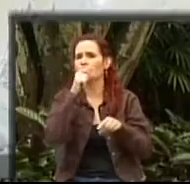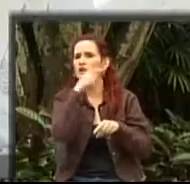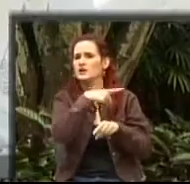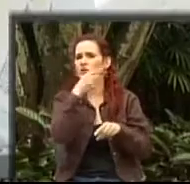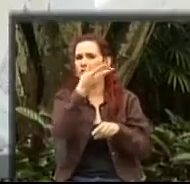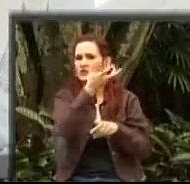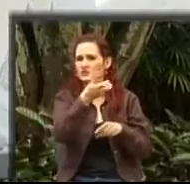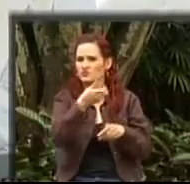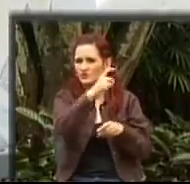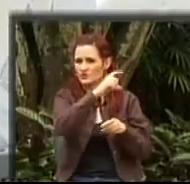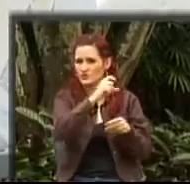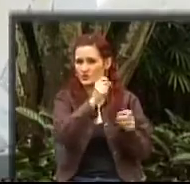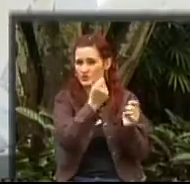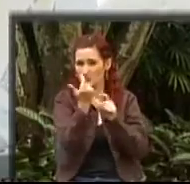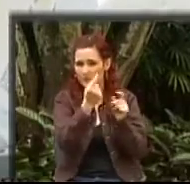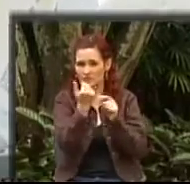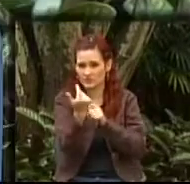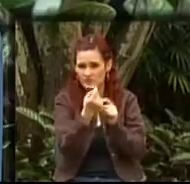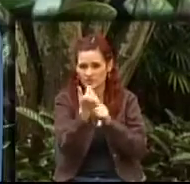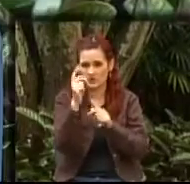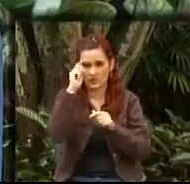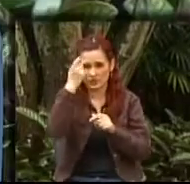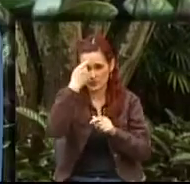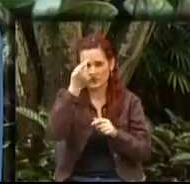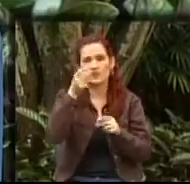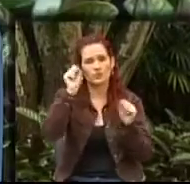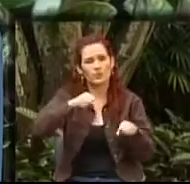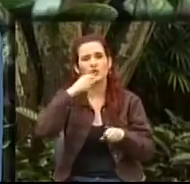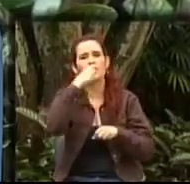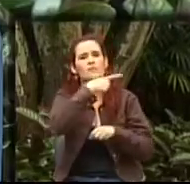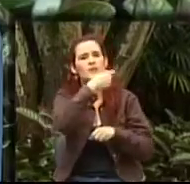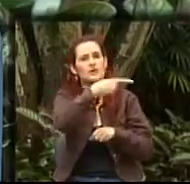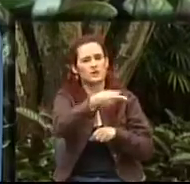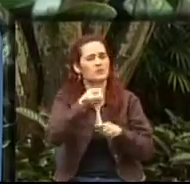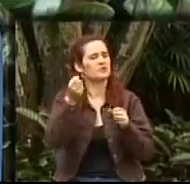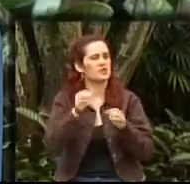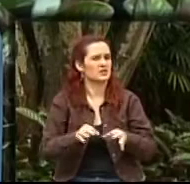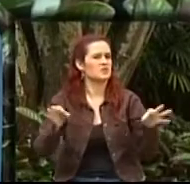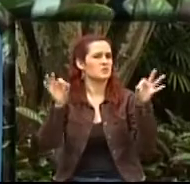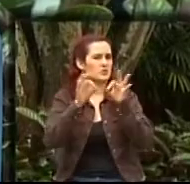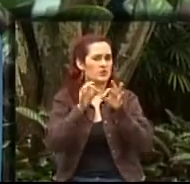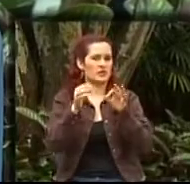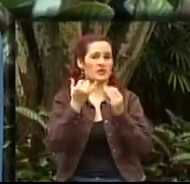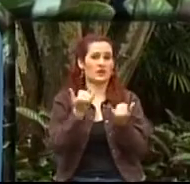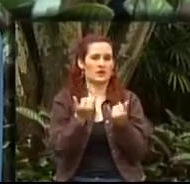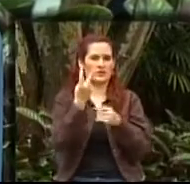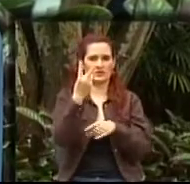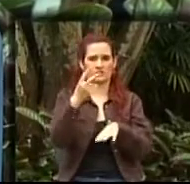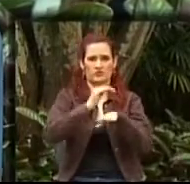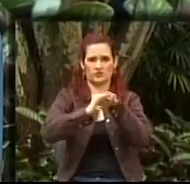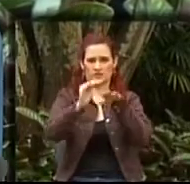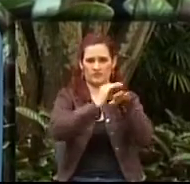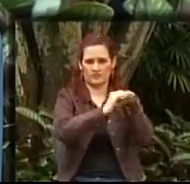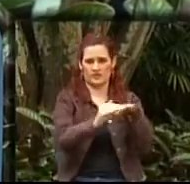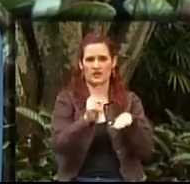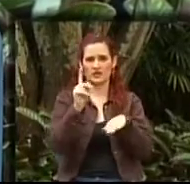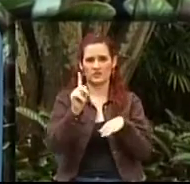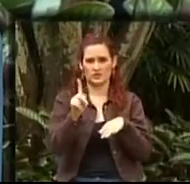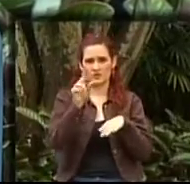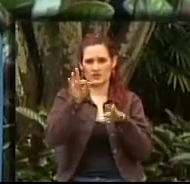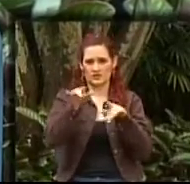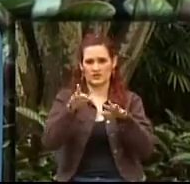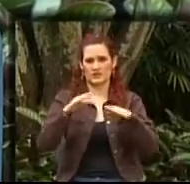Recuerda, doctora Beatriz, que nos preguntaron esta semana. Hoy vamos a resolver todas esas inquietudes. Tenemos dos invitadas, una desde la Secretaría de Salud,